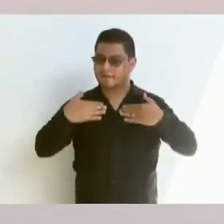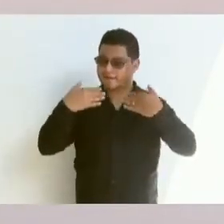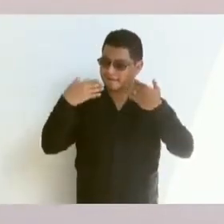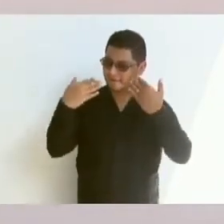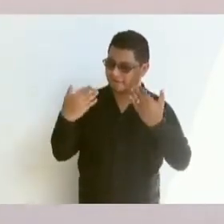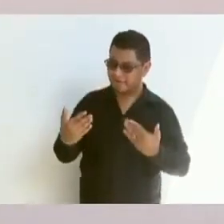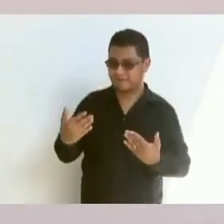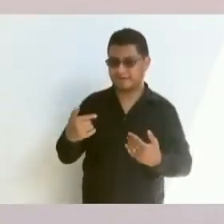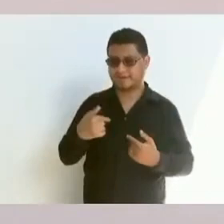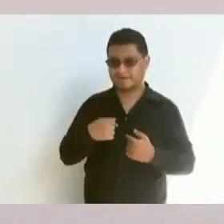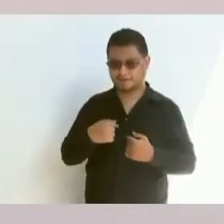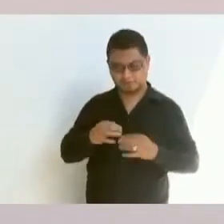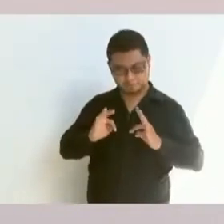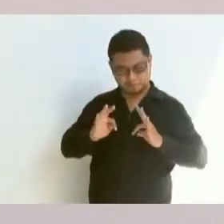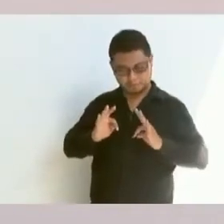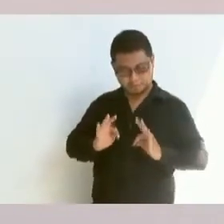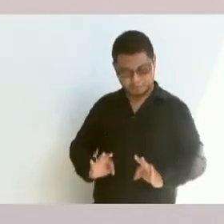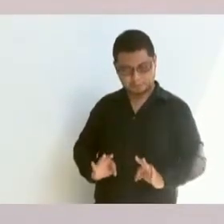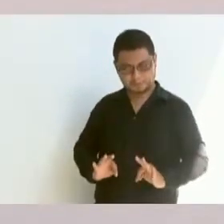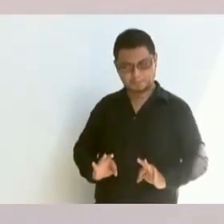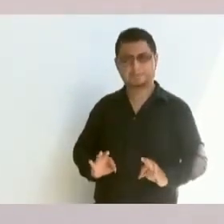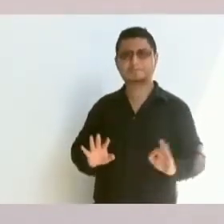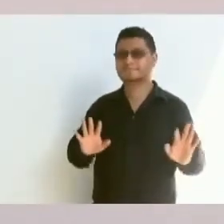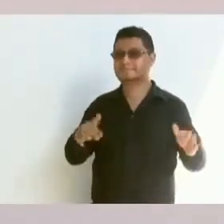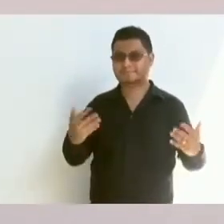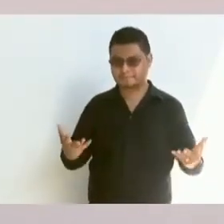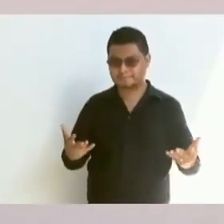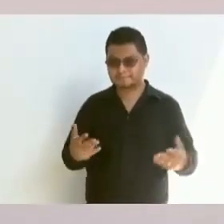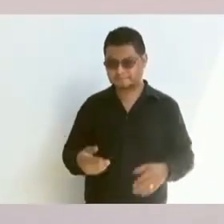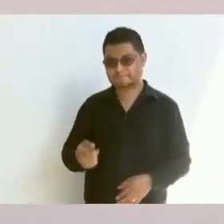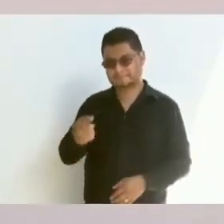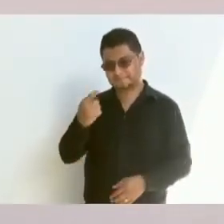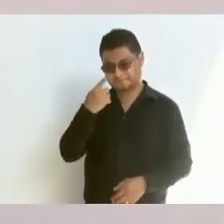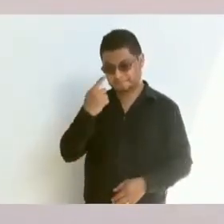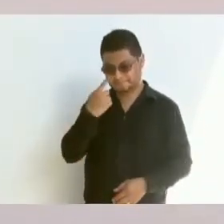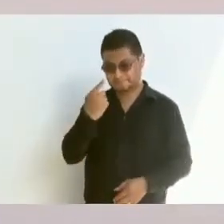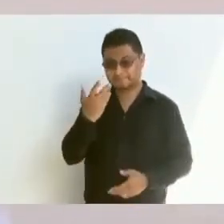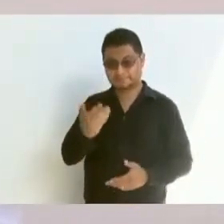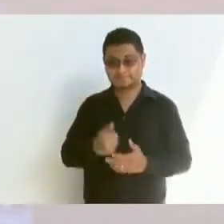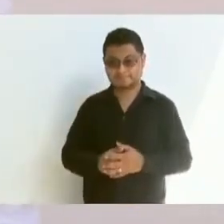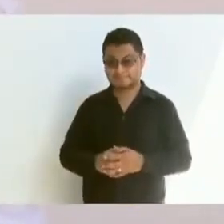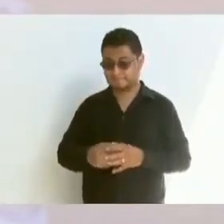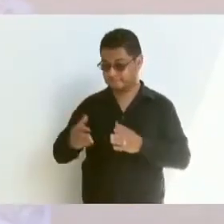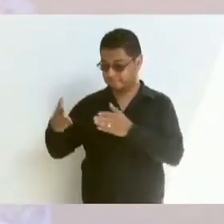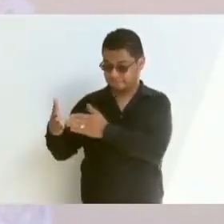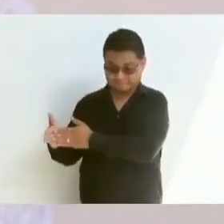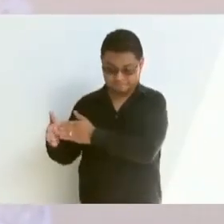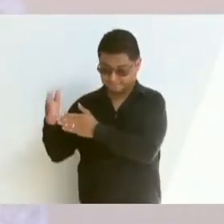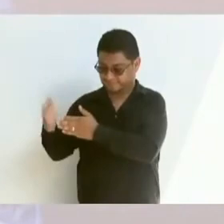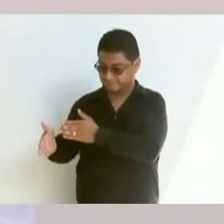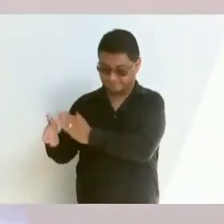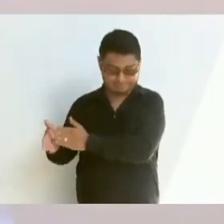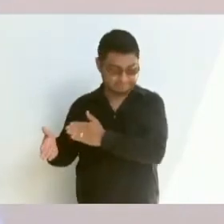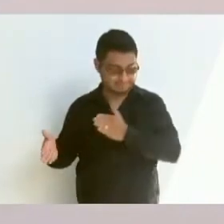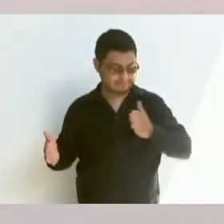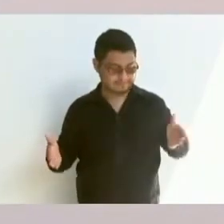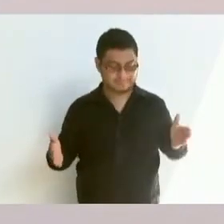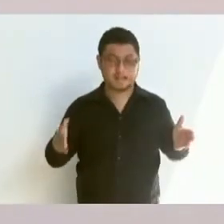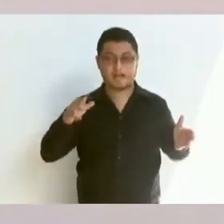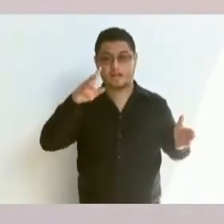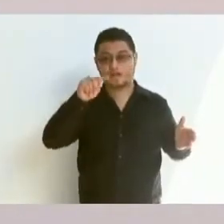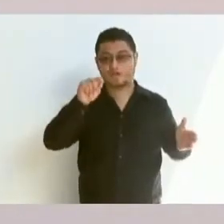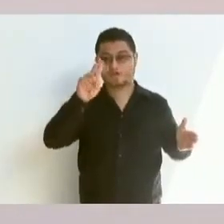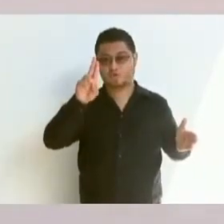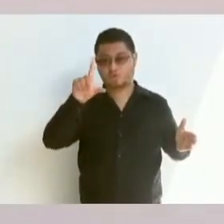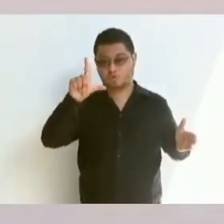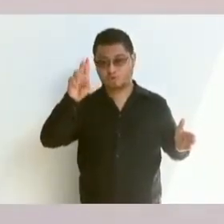me aligera la carga, el que en el tramo de Tulum hasta